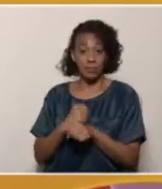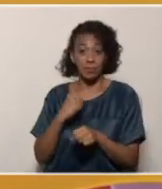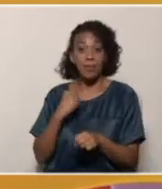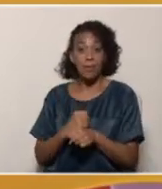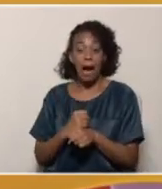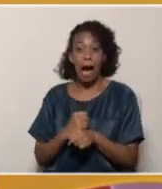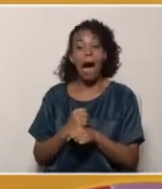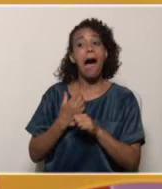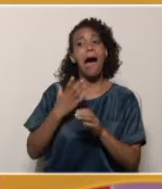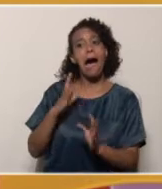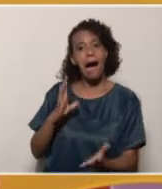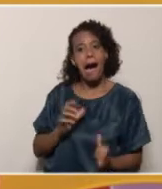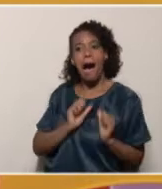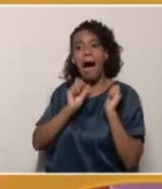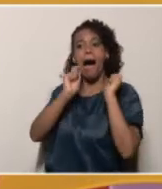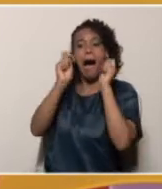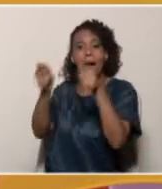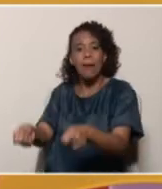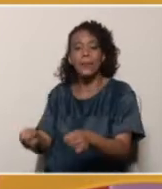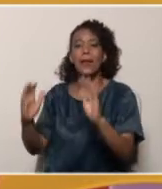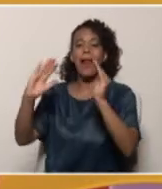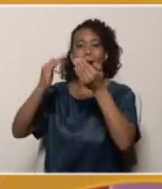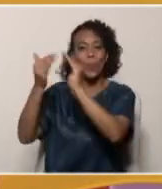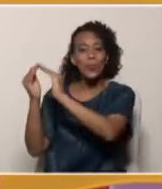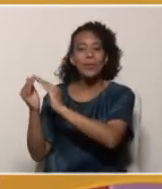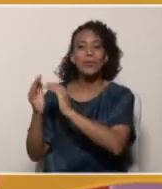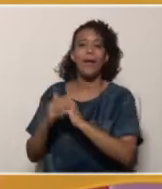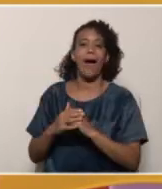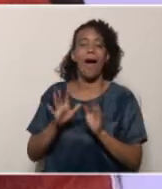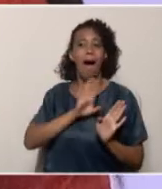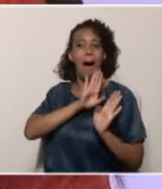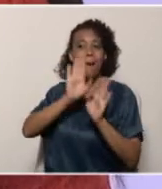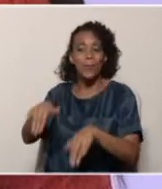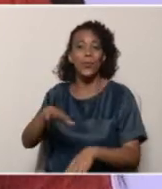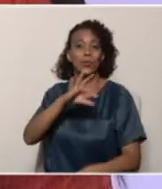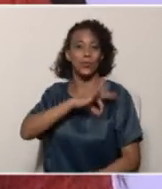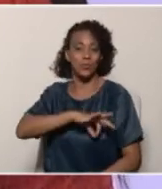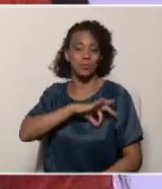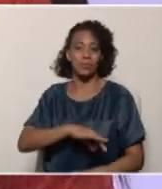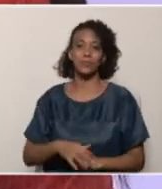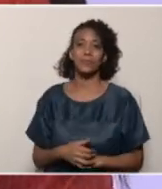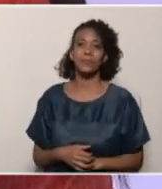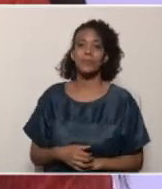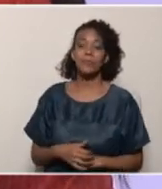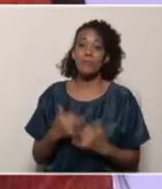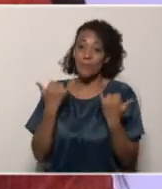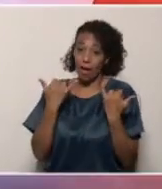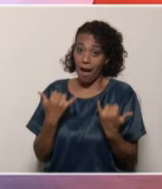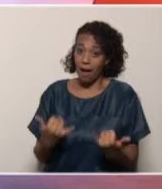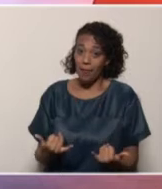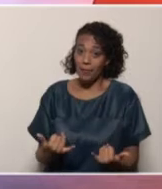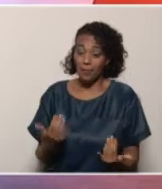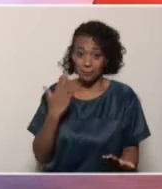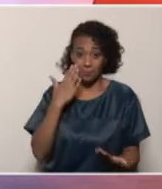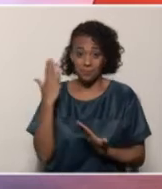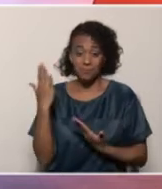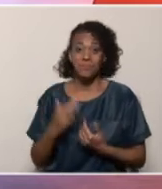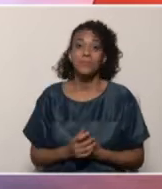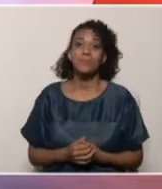para la comunidad y dar aportes desde la parte social. Ahora pasamos a lo que es